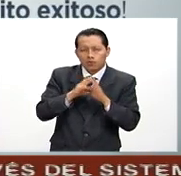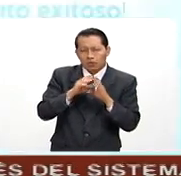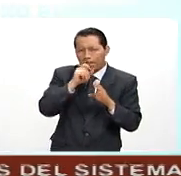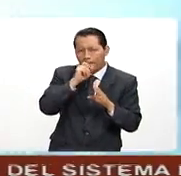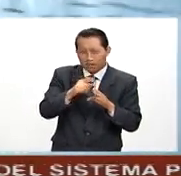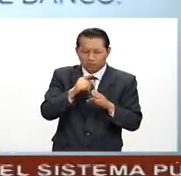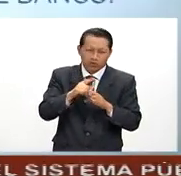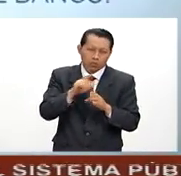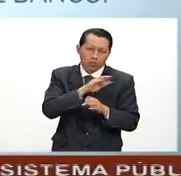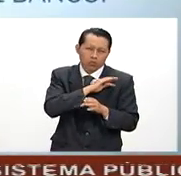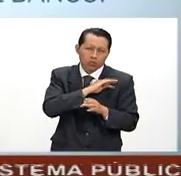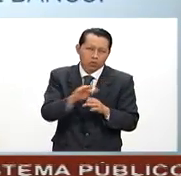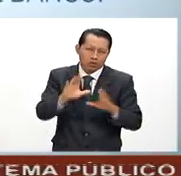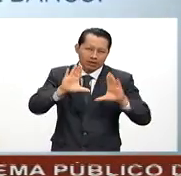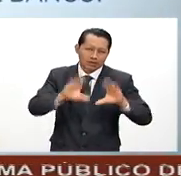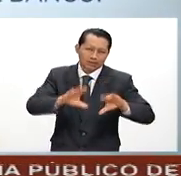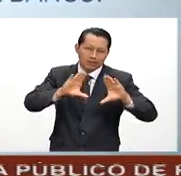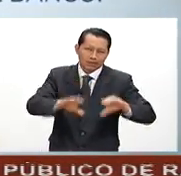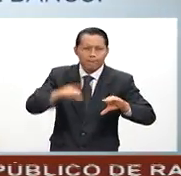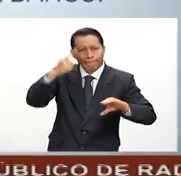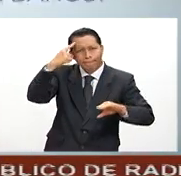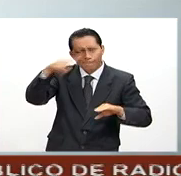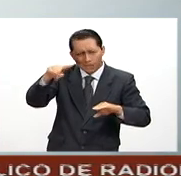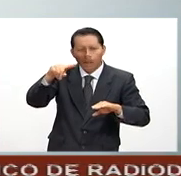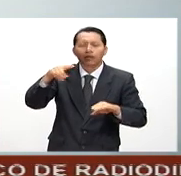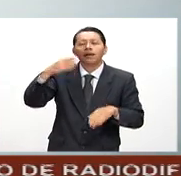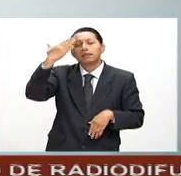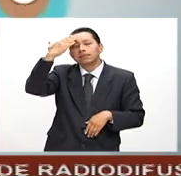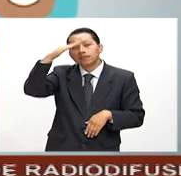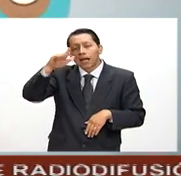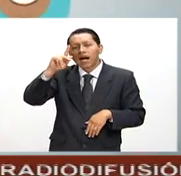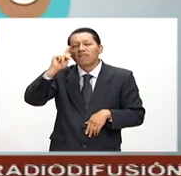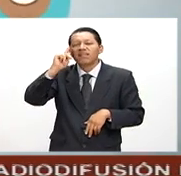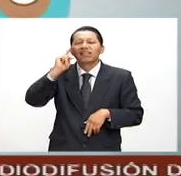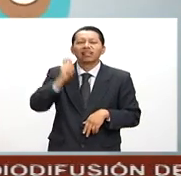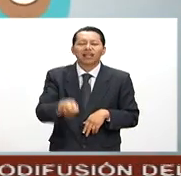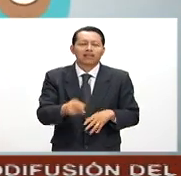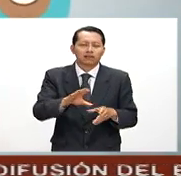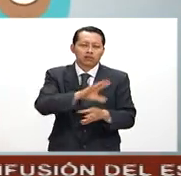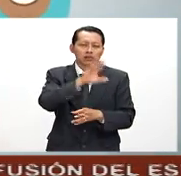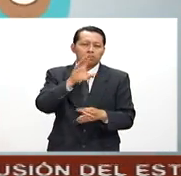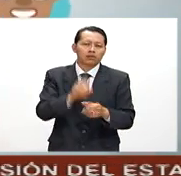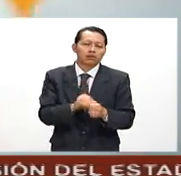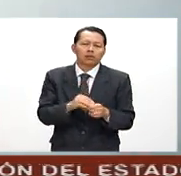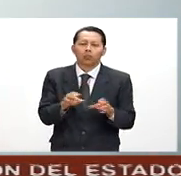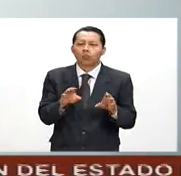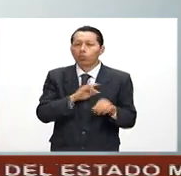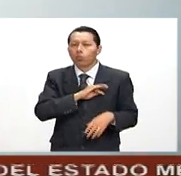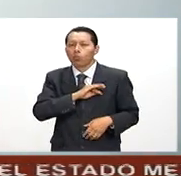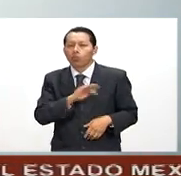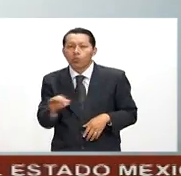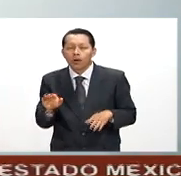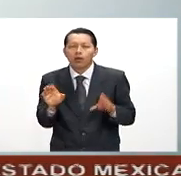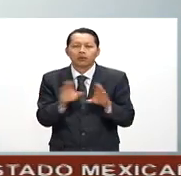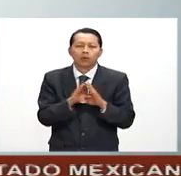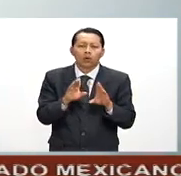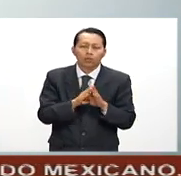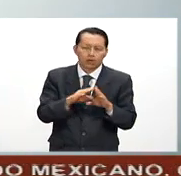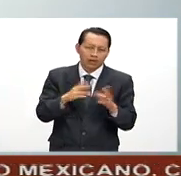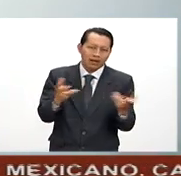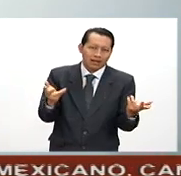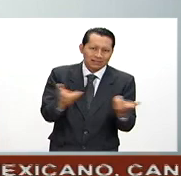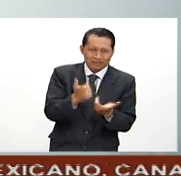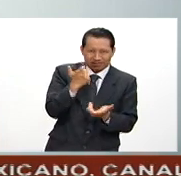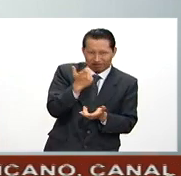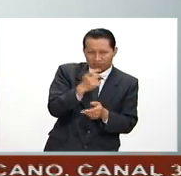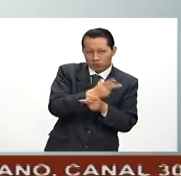básica tengan la fortaleza suficiente y la formación suficiente para saber cómo generar productividad